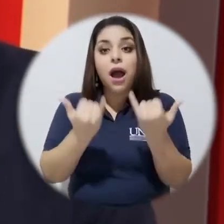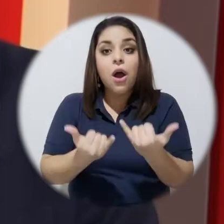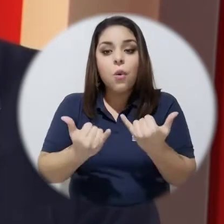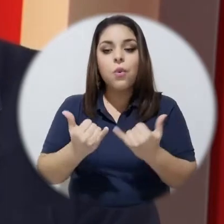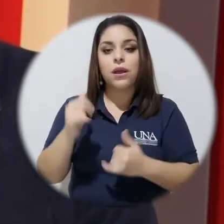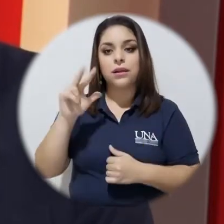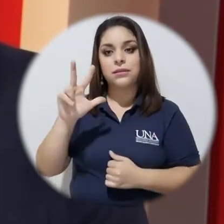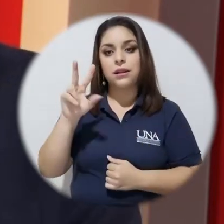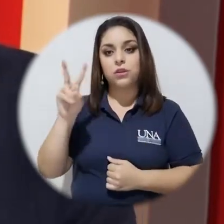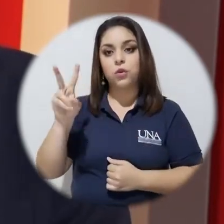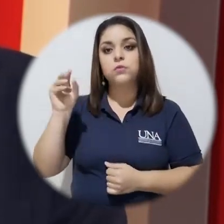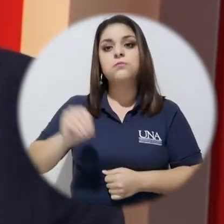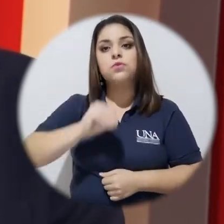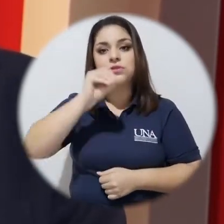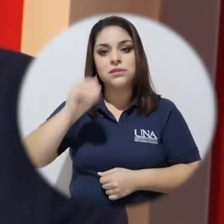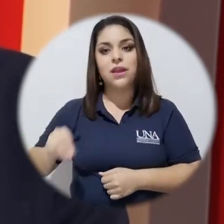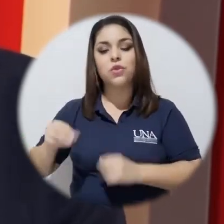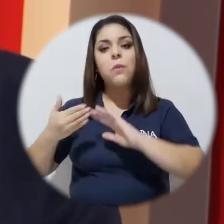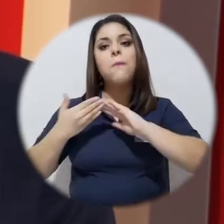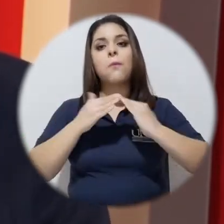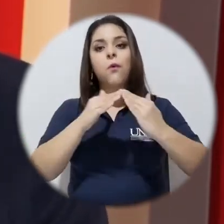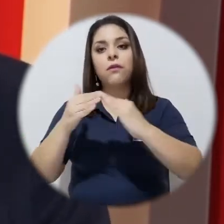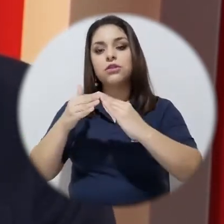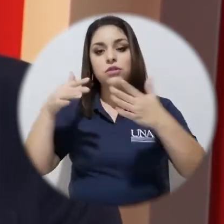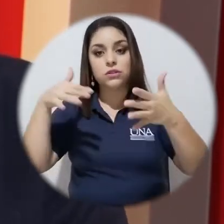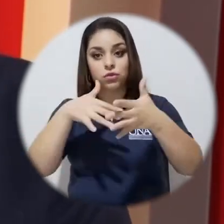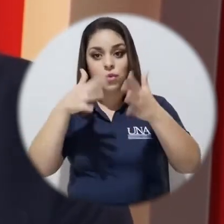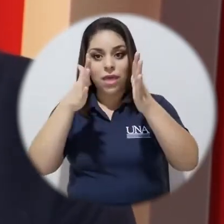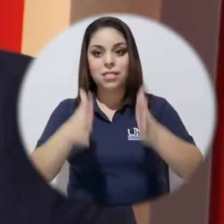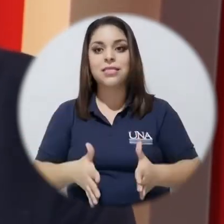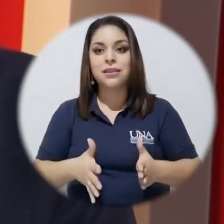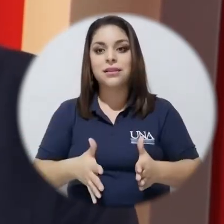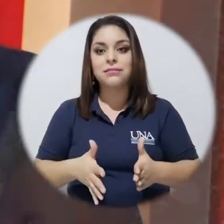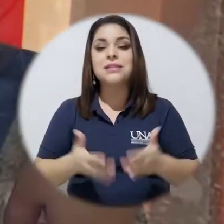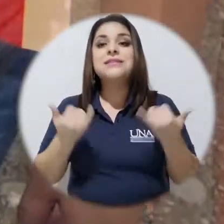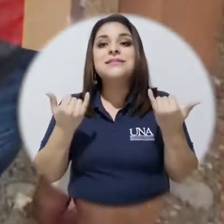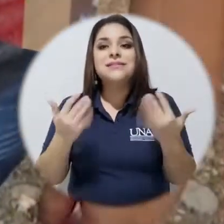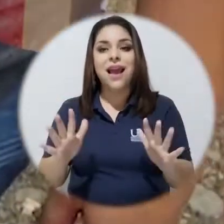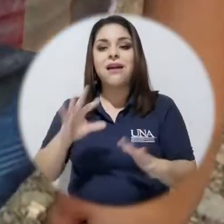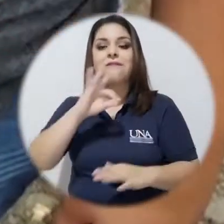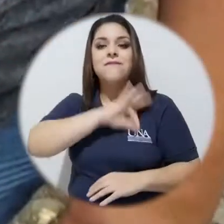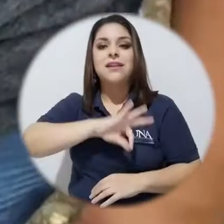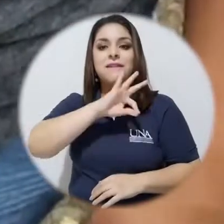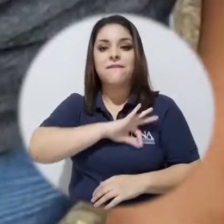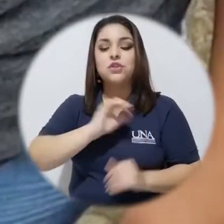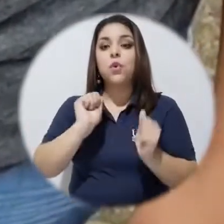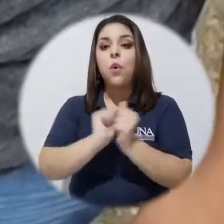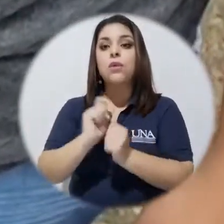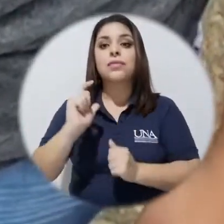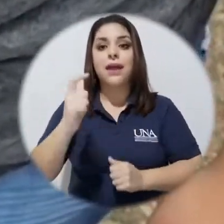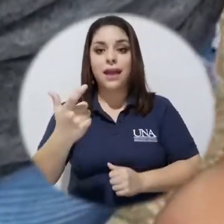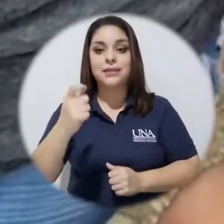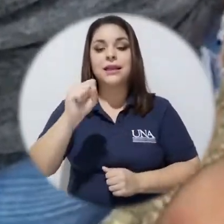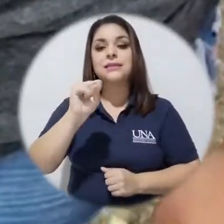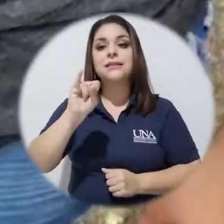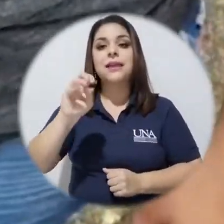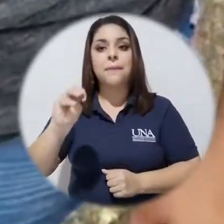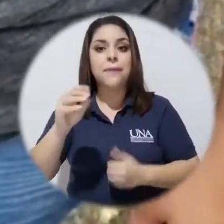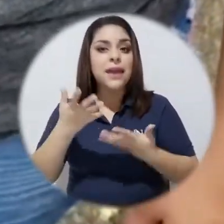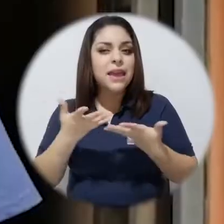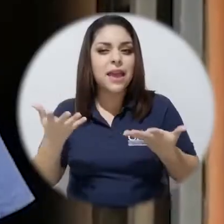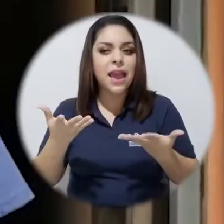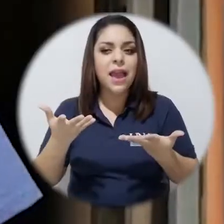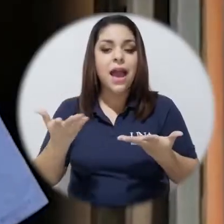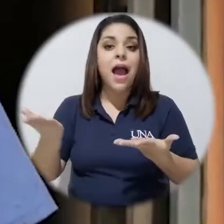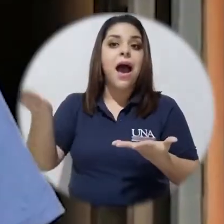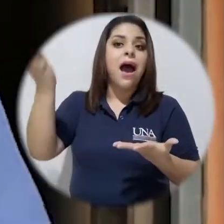de la población estudiantil está siendo beneficiada con las tarjetas SIM, tanto que se entregaron